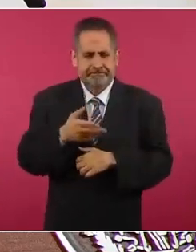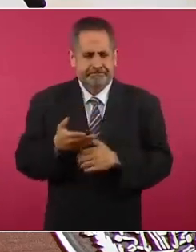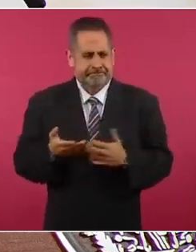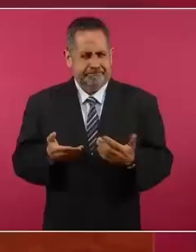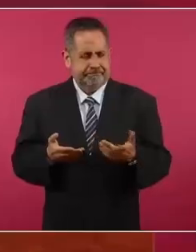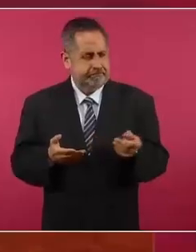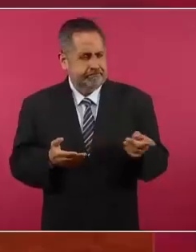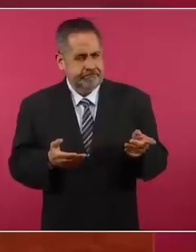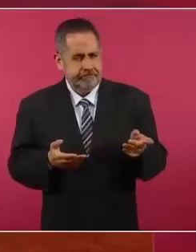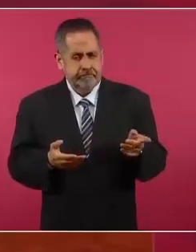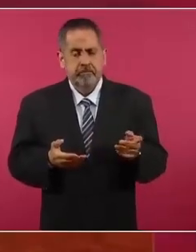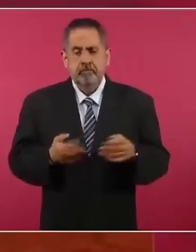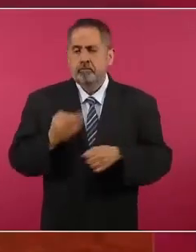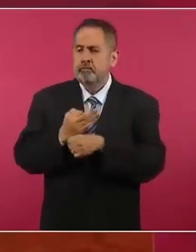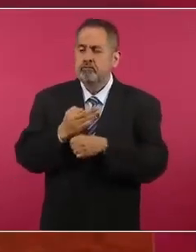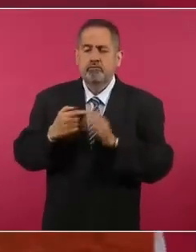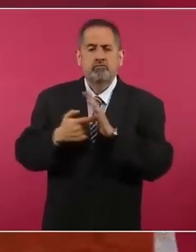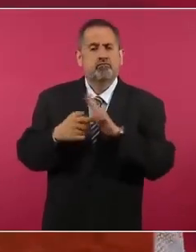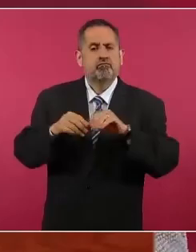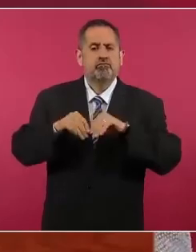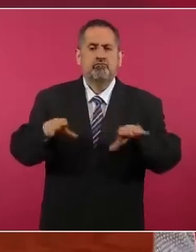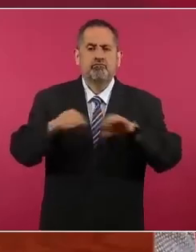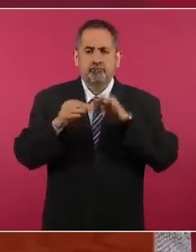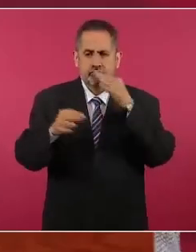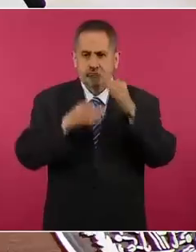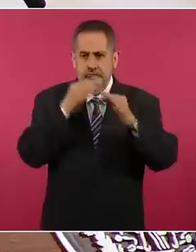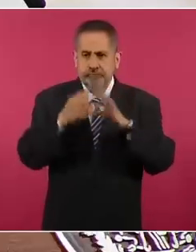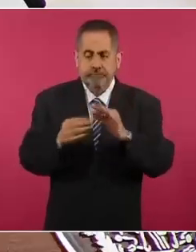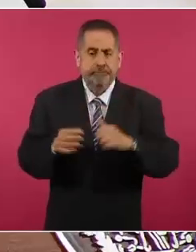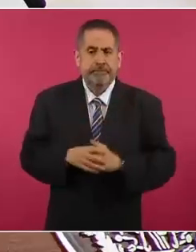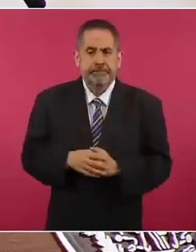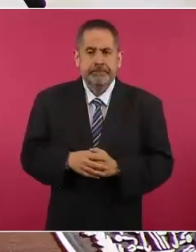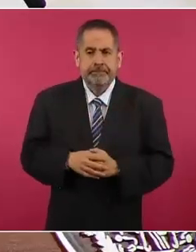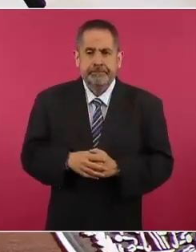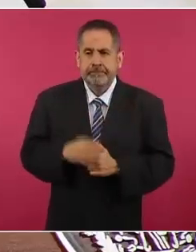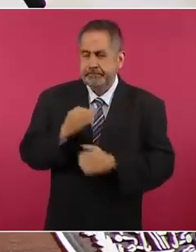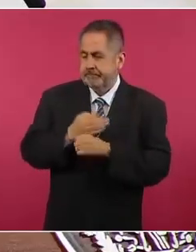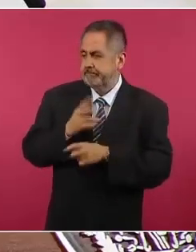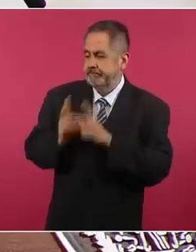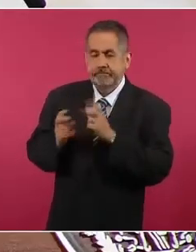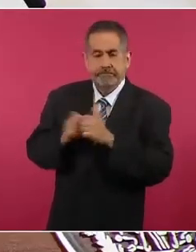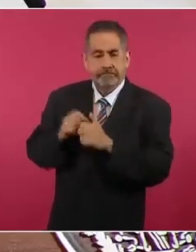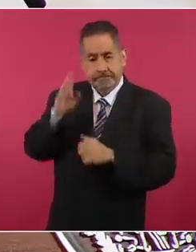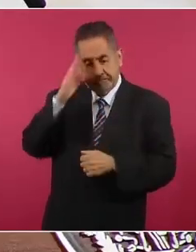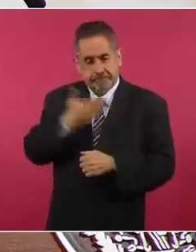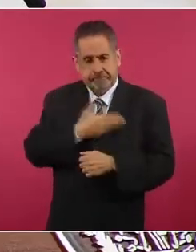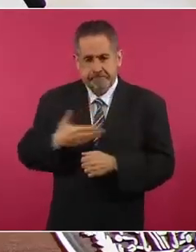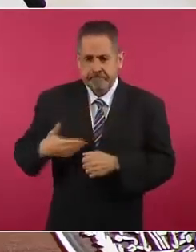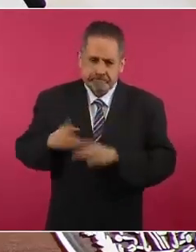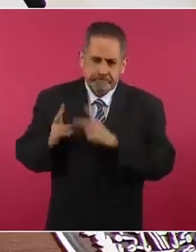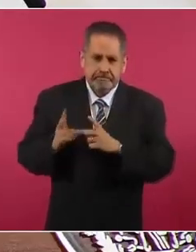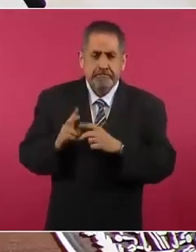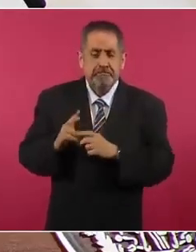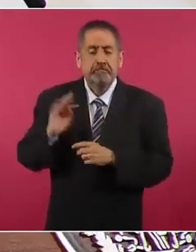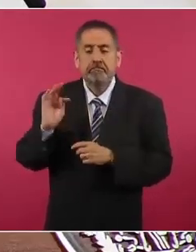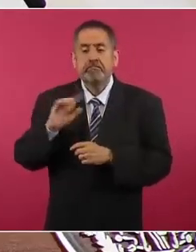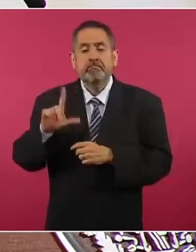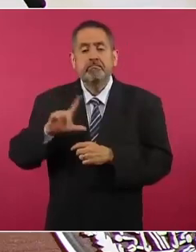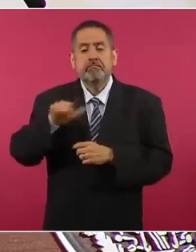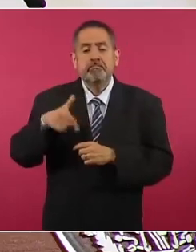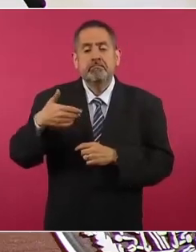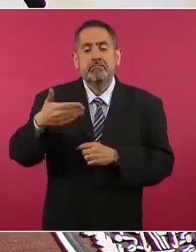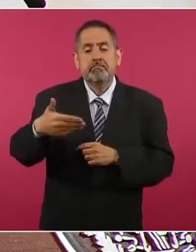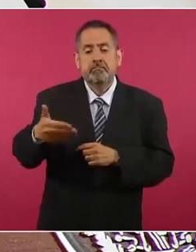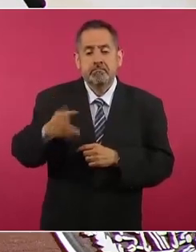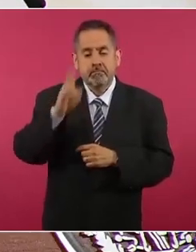aquí se informa. Yo comentaba ahorita con el señor presidente que si en días posteriores